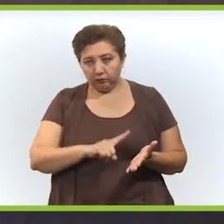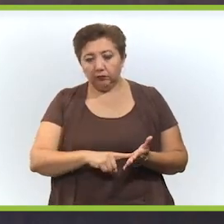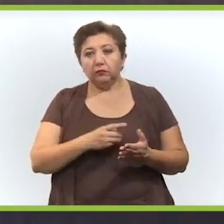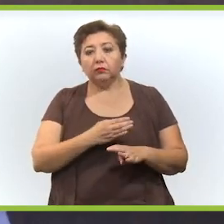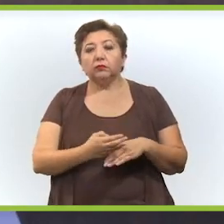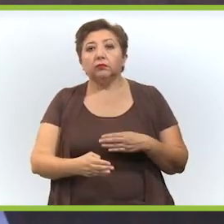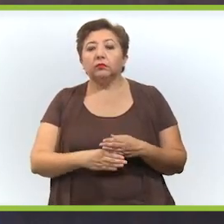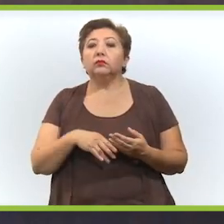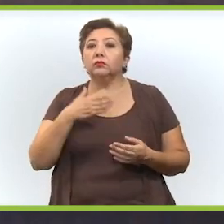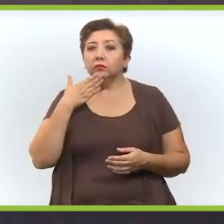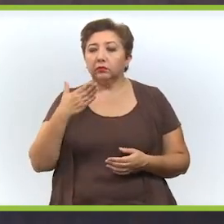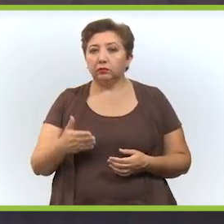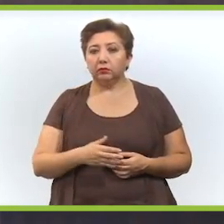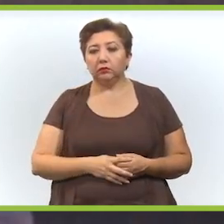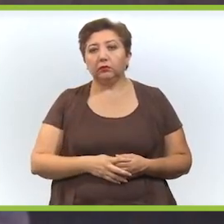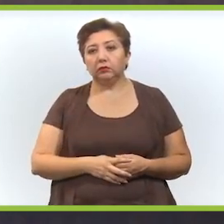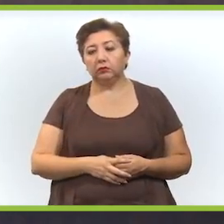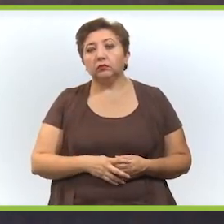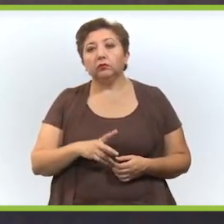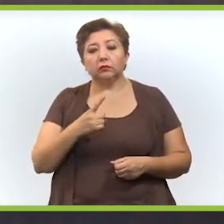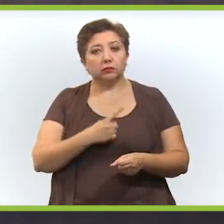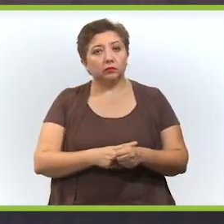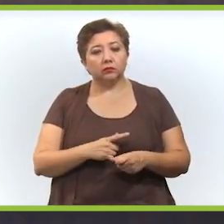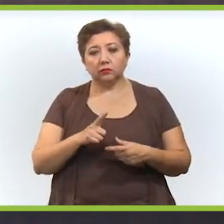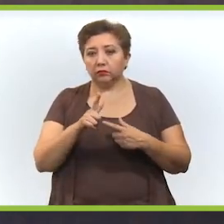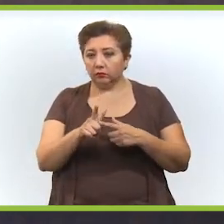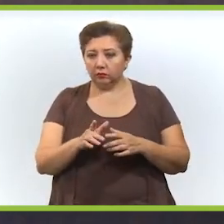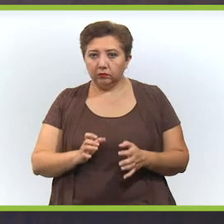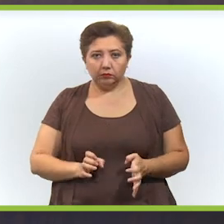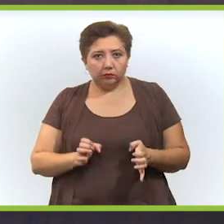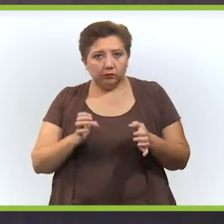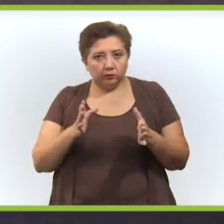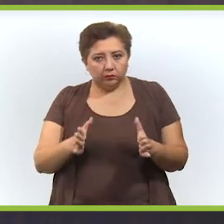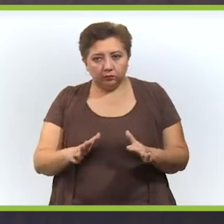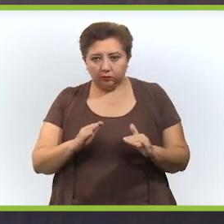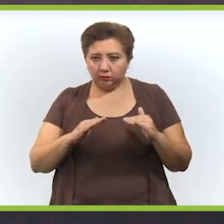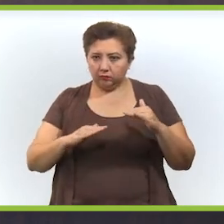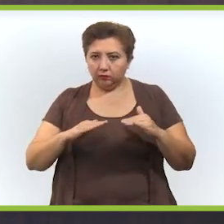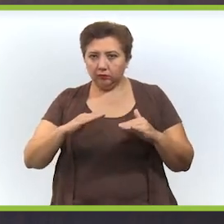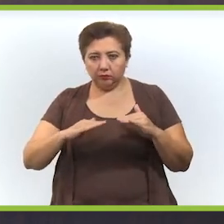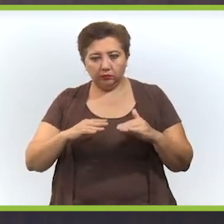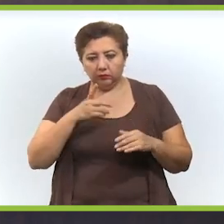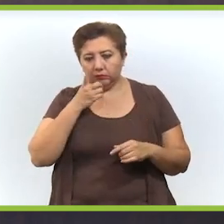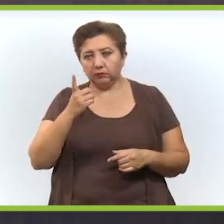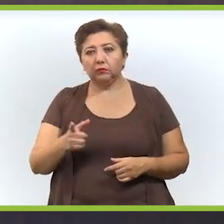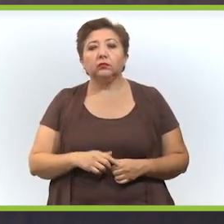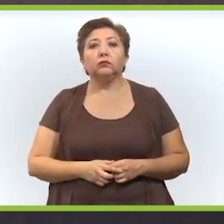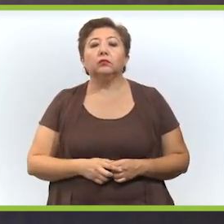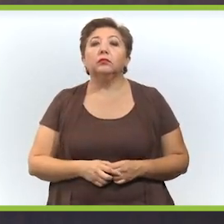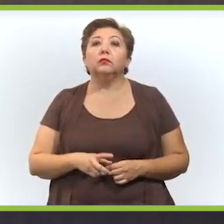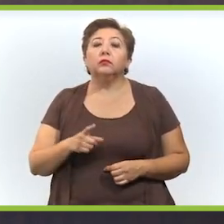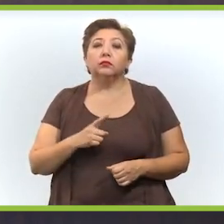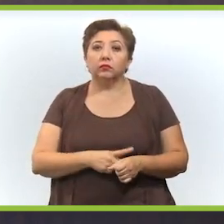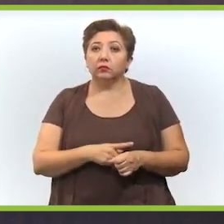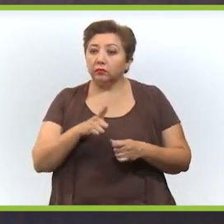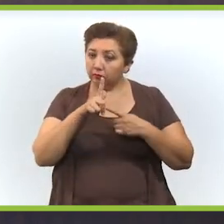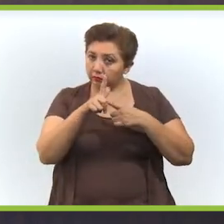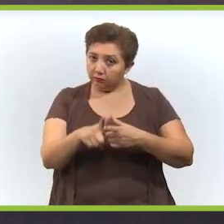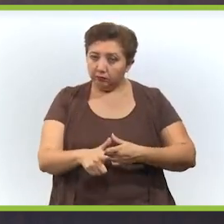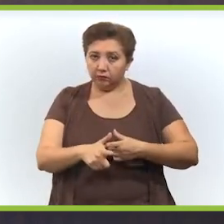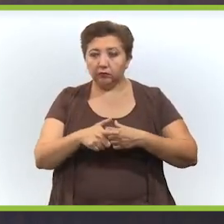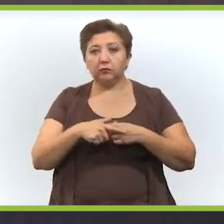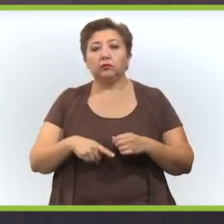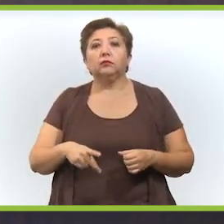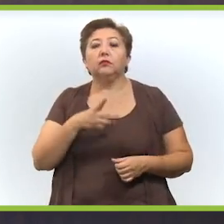siempre digo, la pandemia no se doma, la pandemia se estabiliza, la pandemia está ahí. Si nos desbordamos y dejamos de cumplir con las medidas, esto se dispara automáticamente.